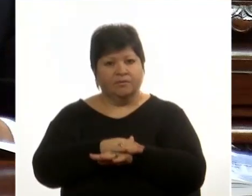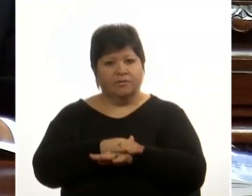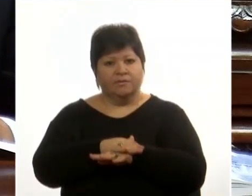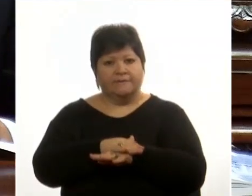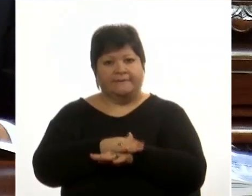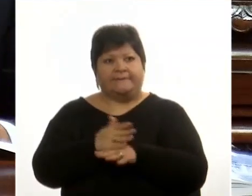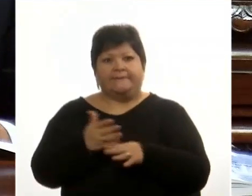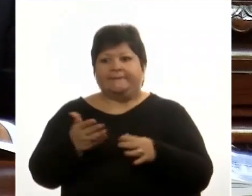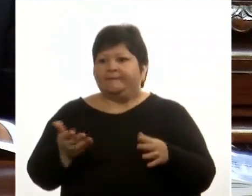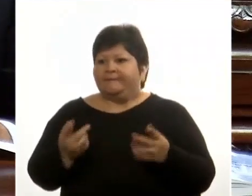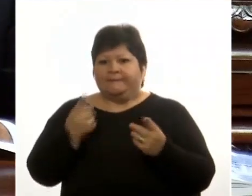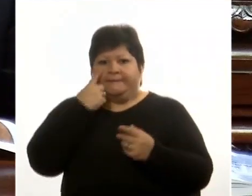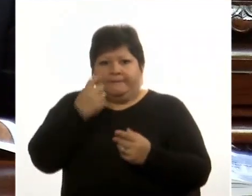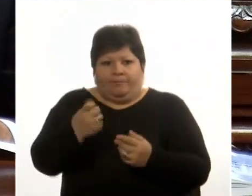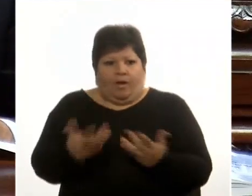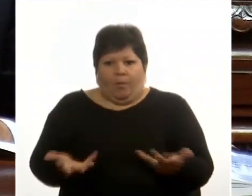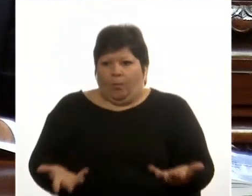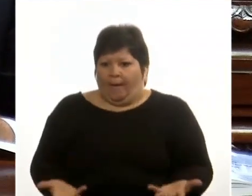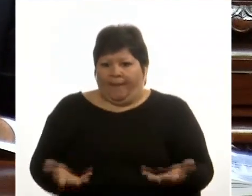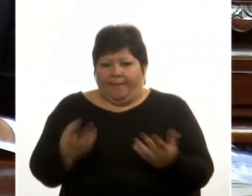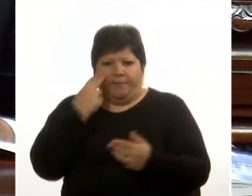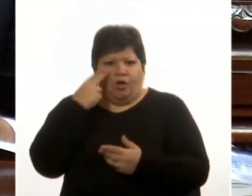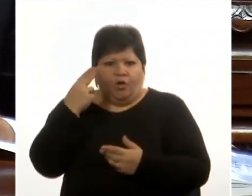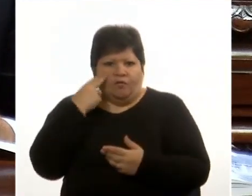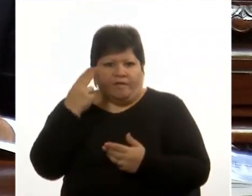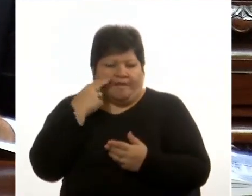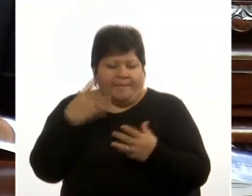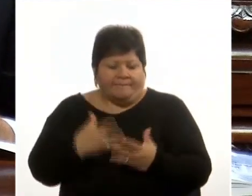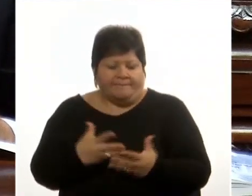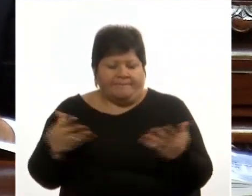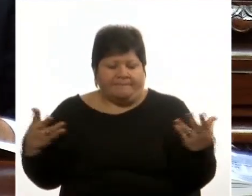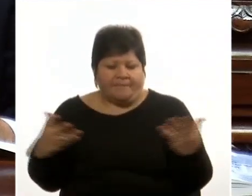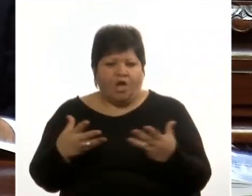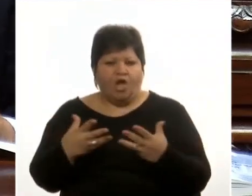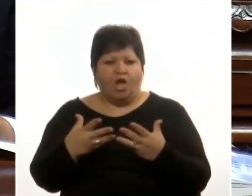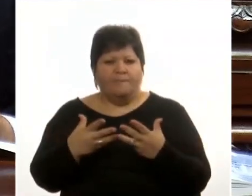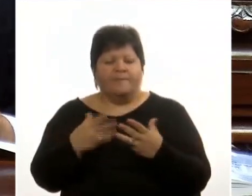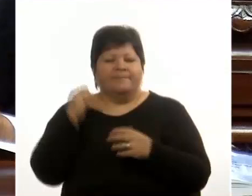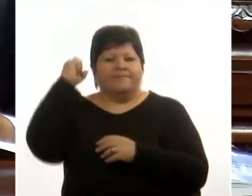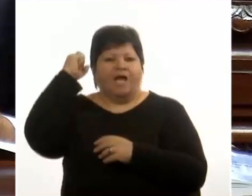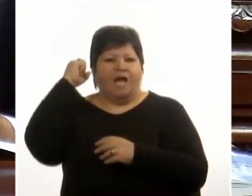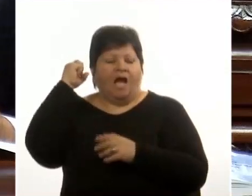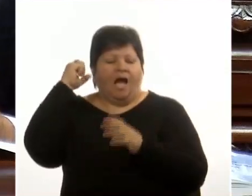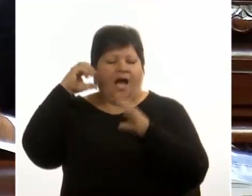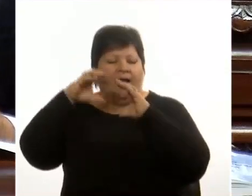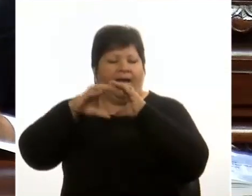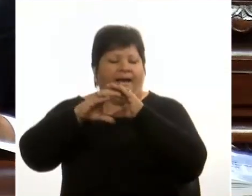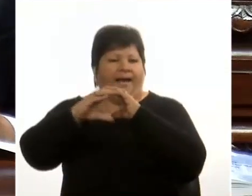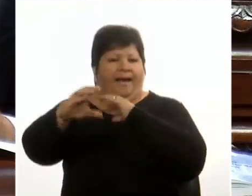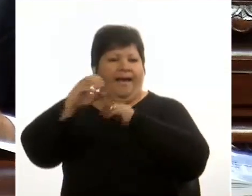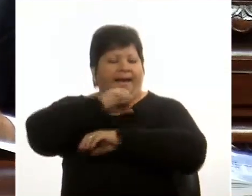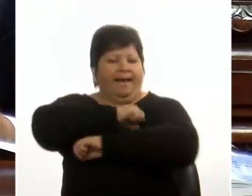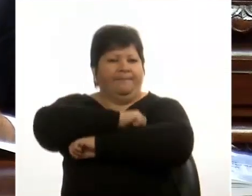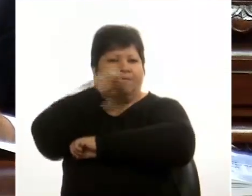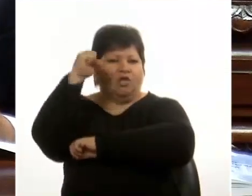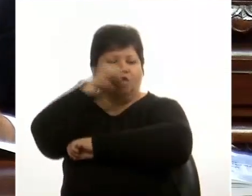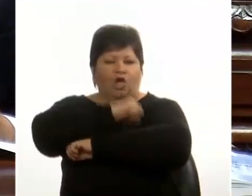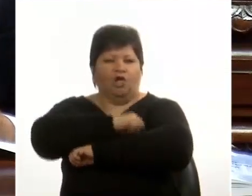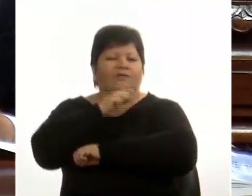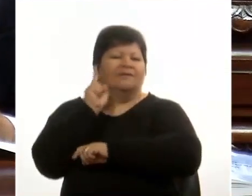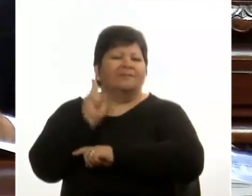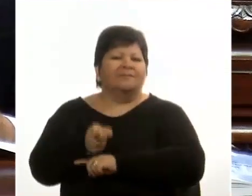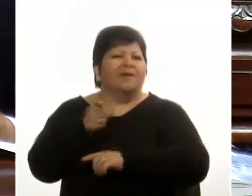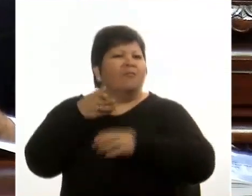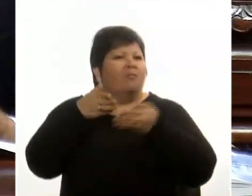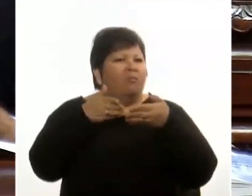Nos tenemos que dar cuenta el problema enorme que tenemos con los fletes y lo que está saliendo el encarecimiento del puerto de